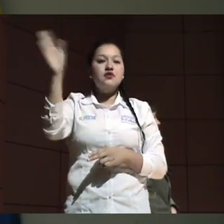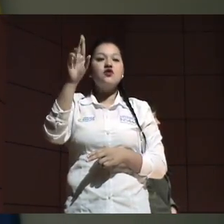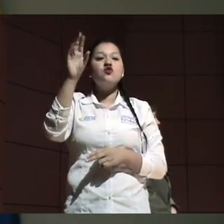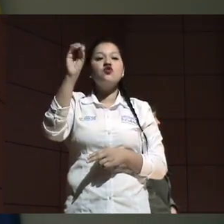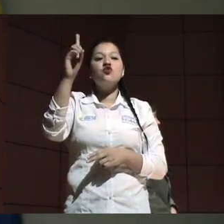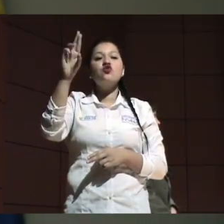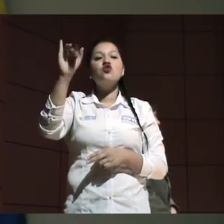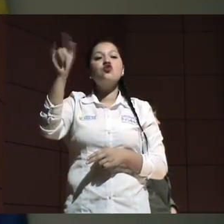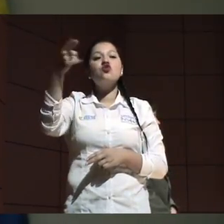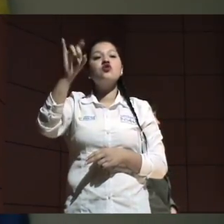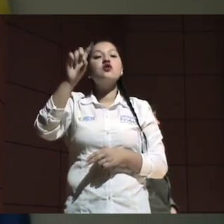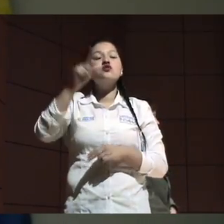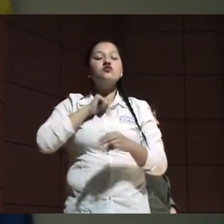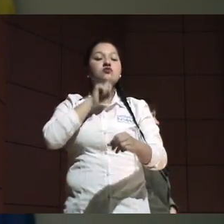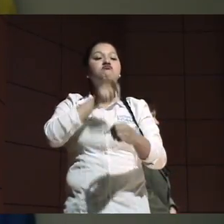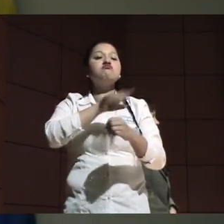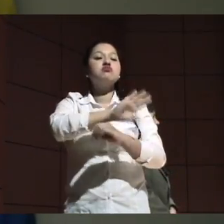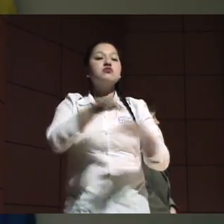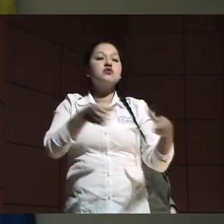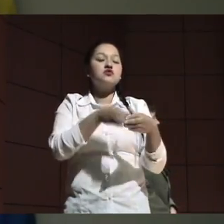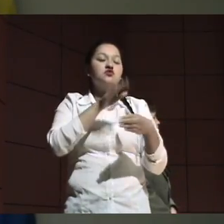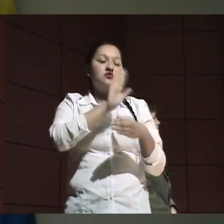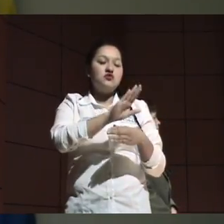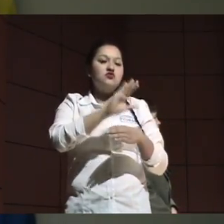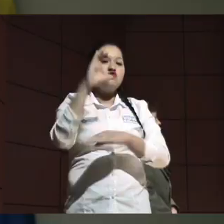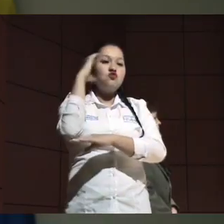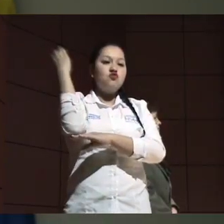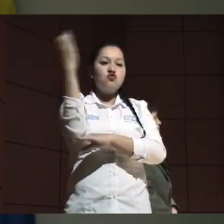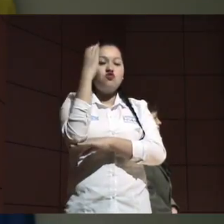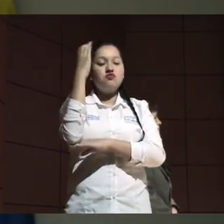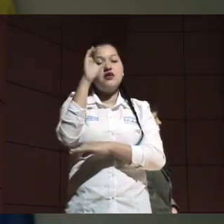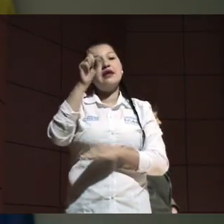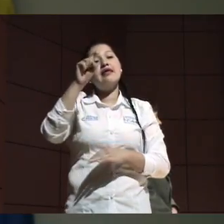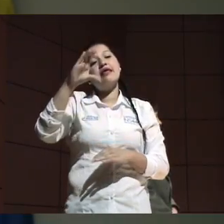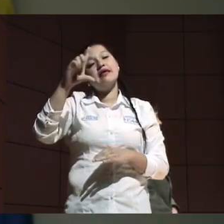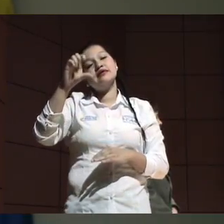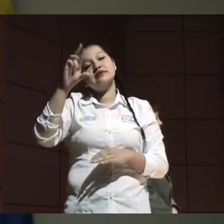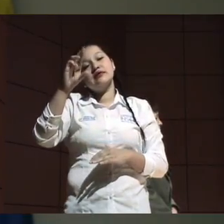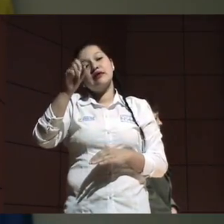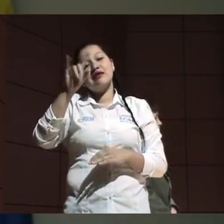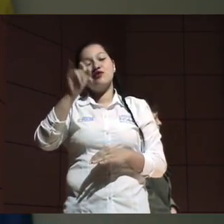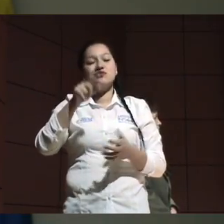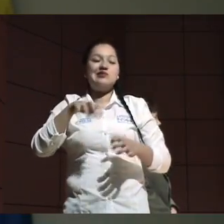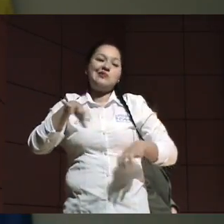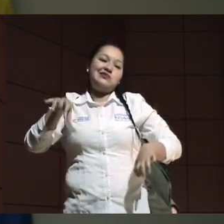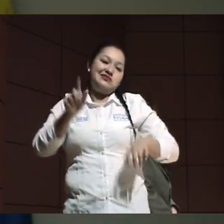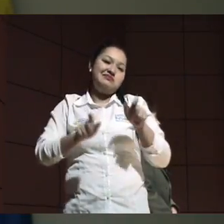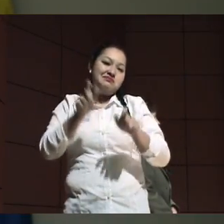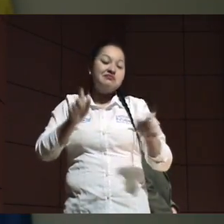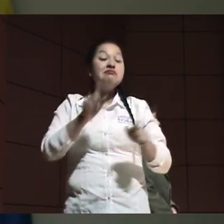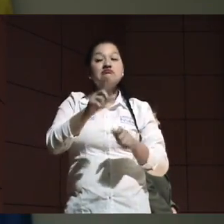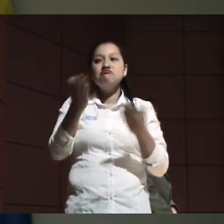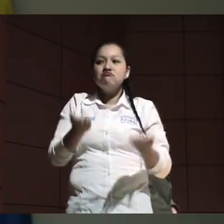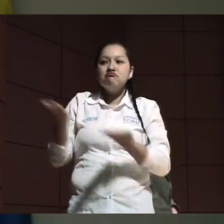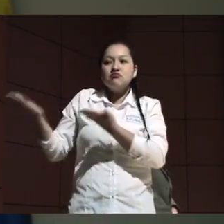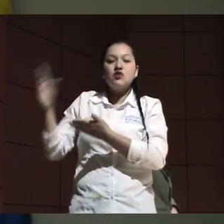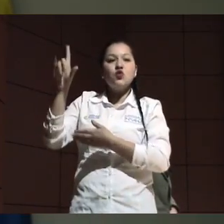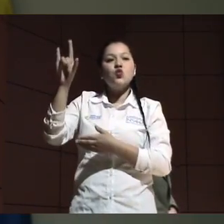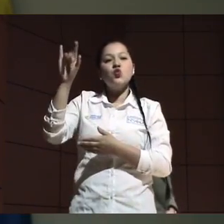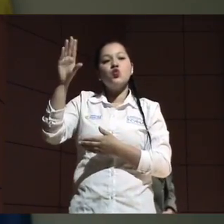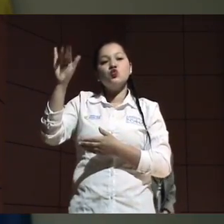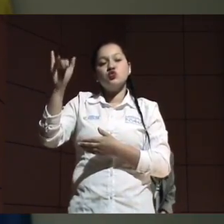soy de la Asociación Colombiana de Esclerosis Lateral Amiotrófica y Lucy Barrera, es la vicepresidenta de la